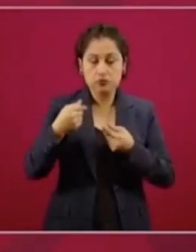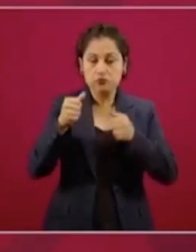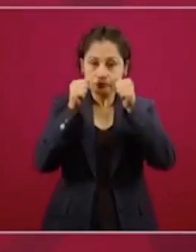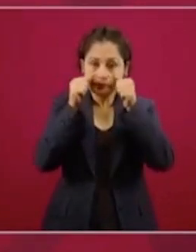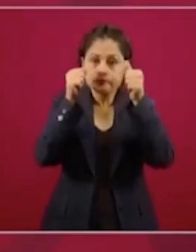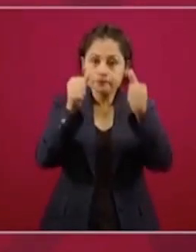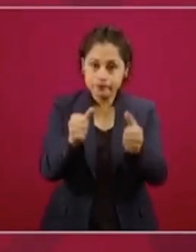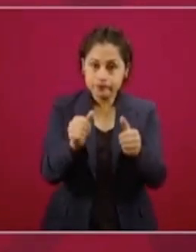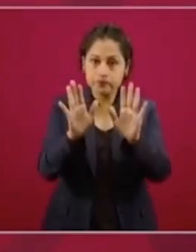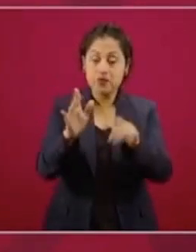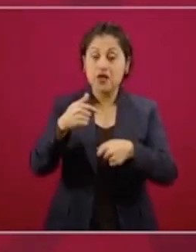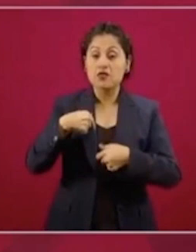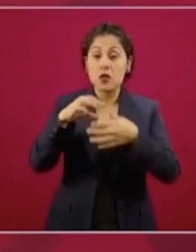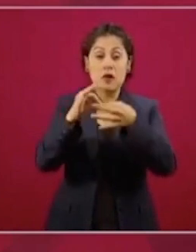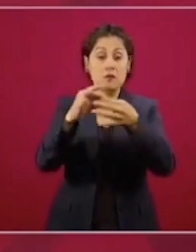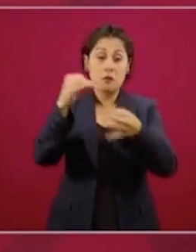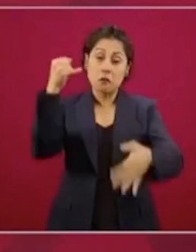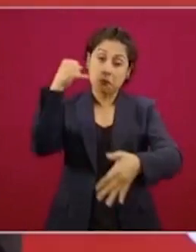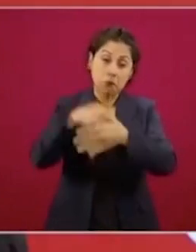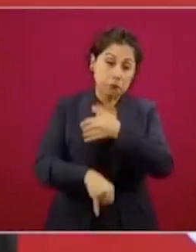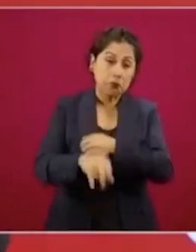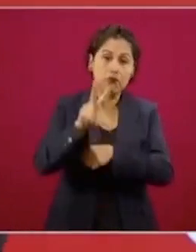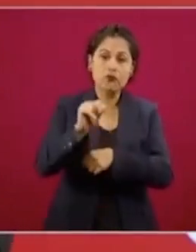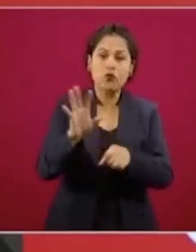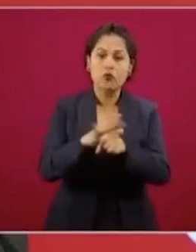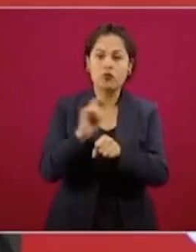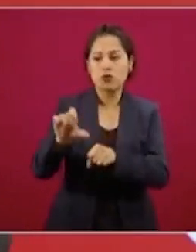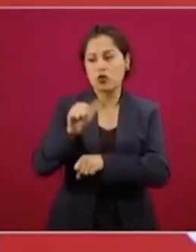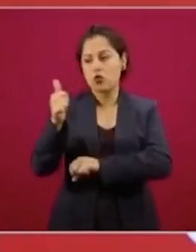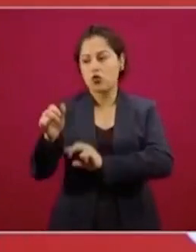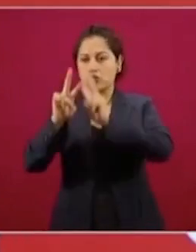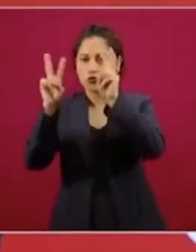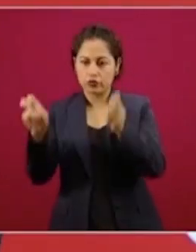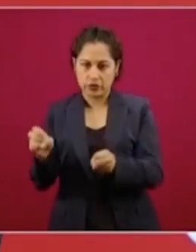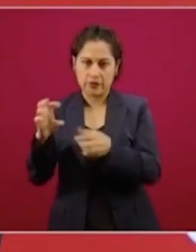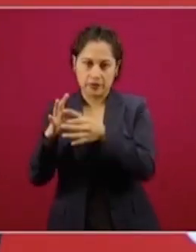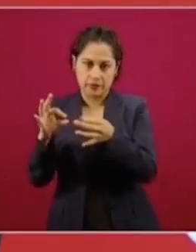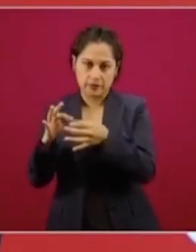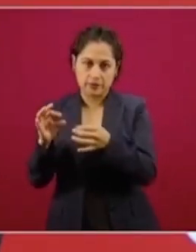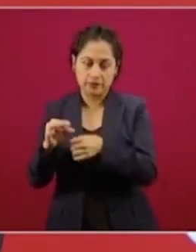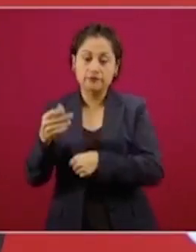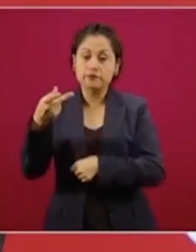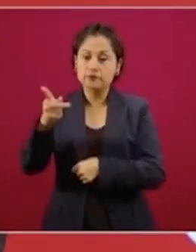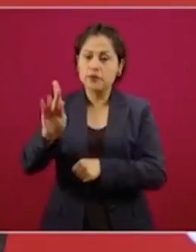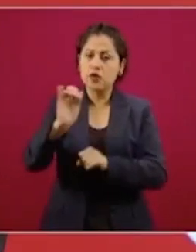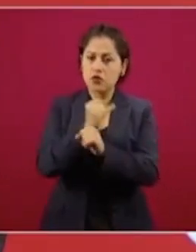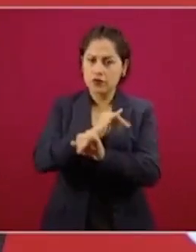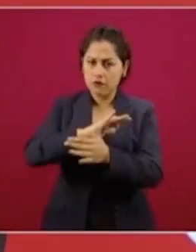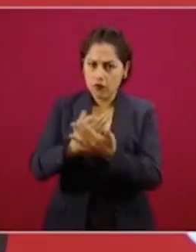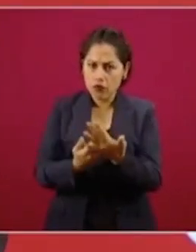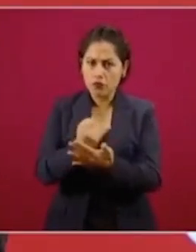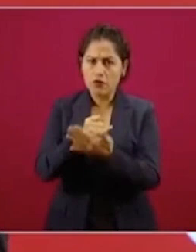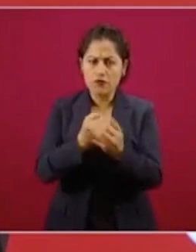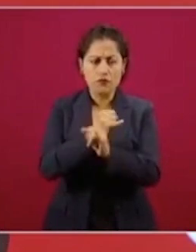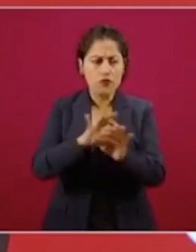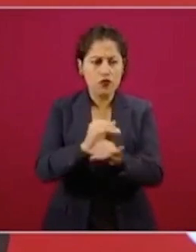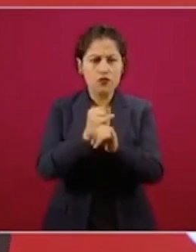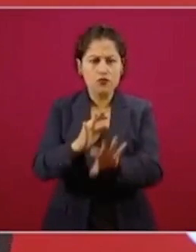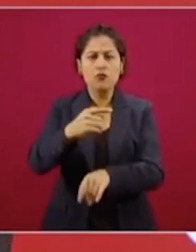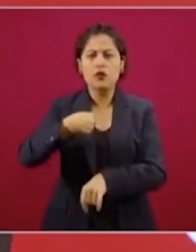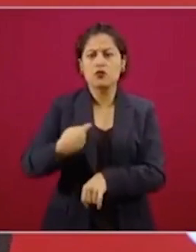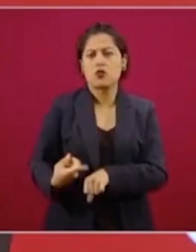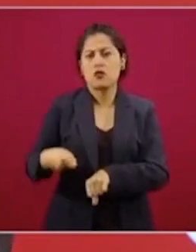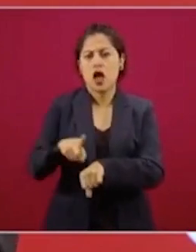sobre el tema probablemente. Te diría que normalmente estamos rindiendo los informes correspondientes. Todos los días yo subo la